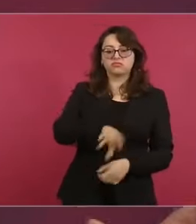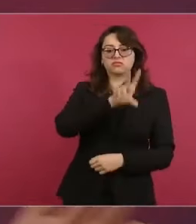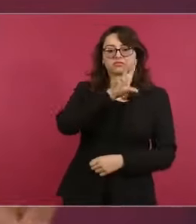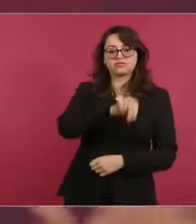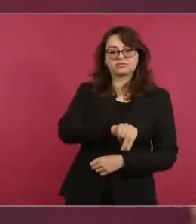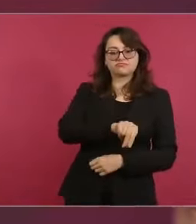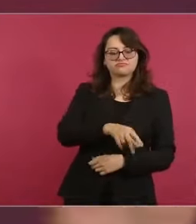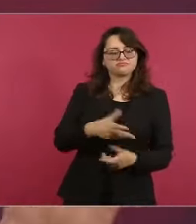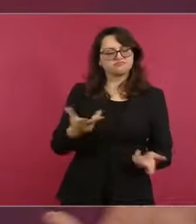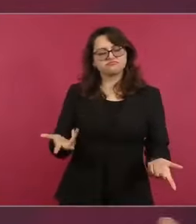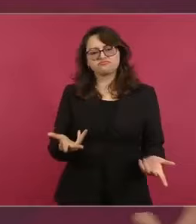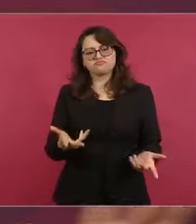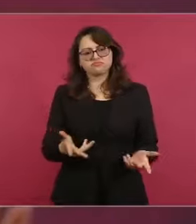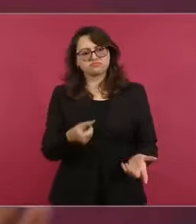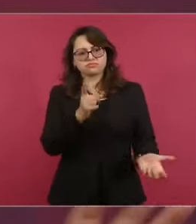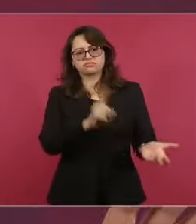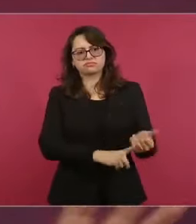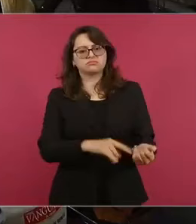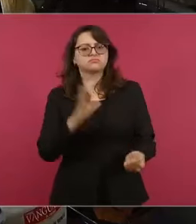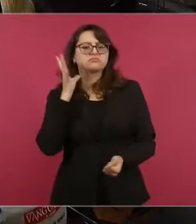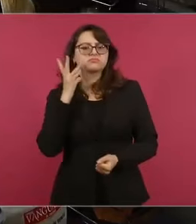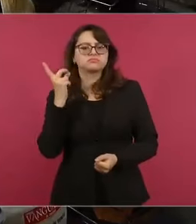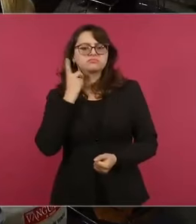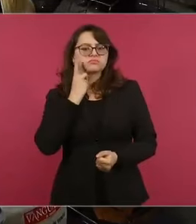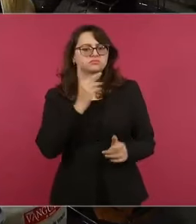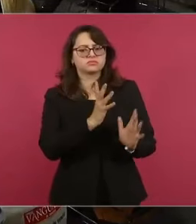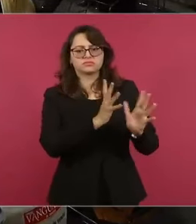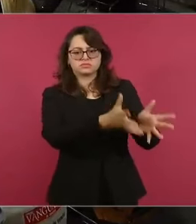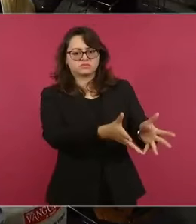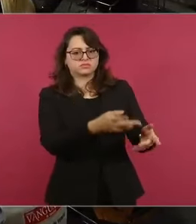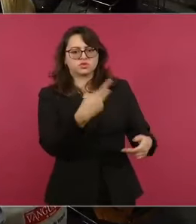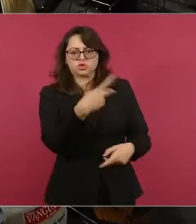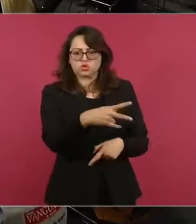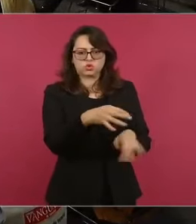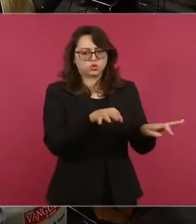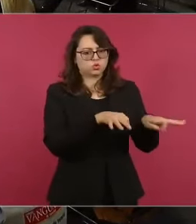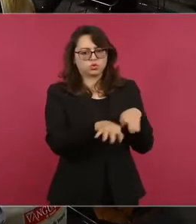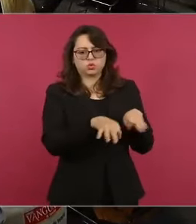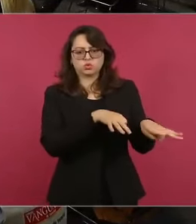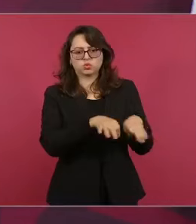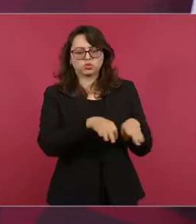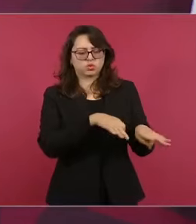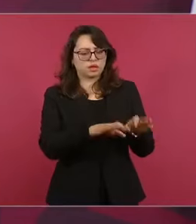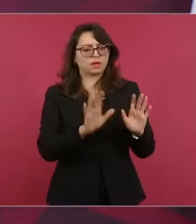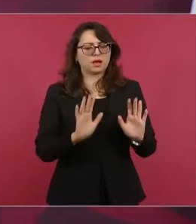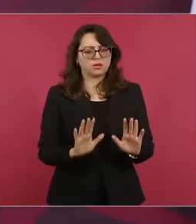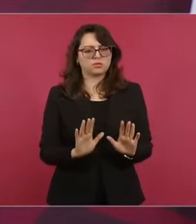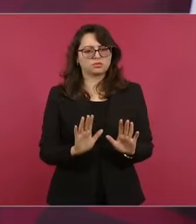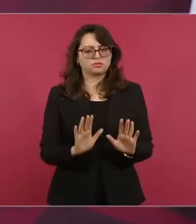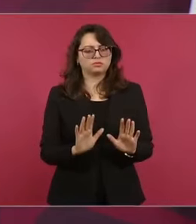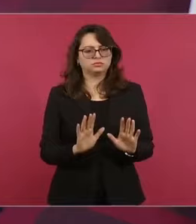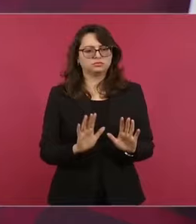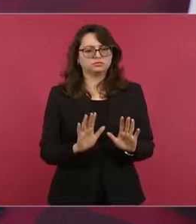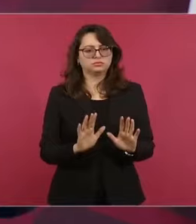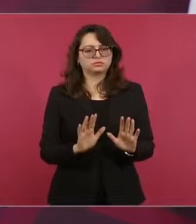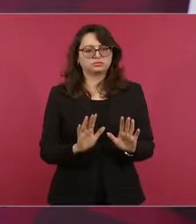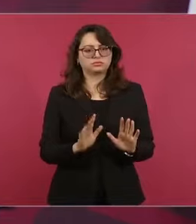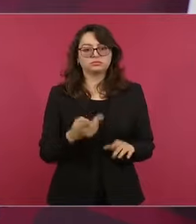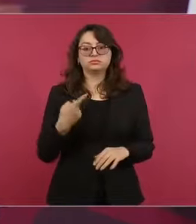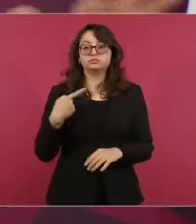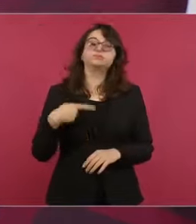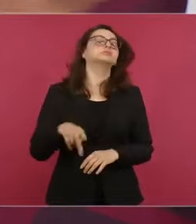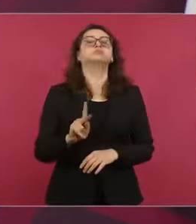pero eso están ellos dispuestos